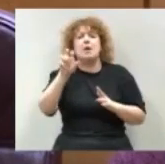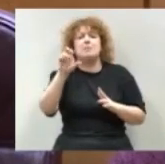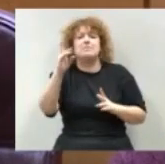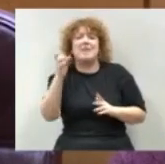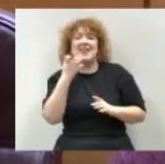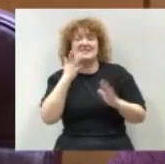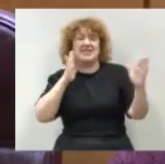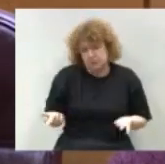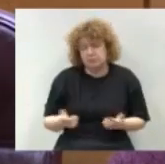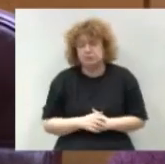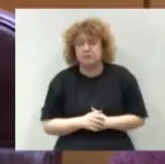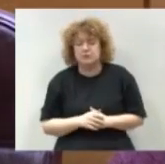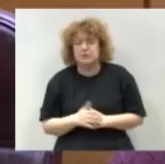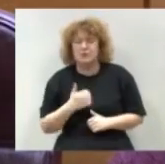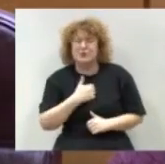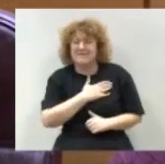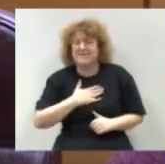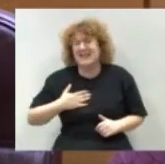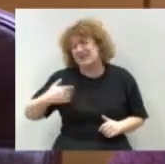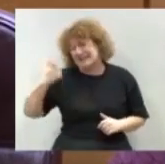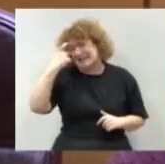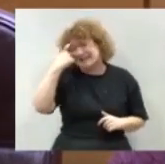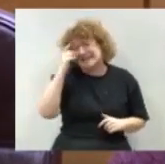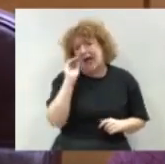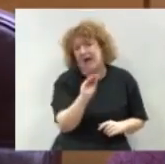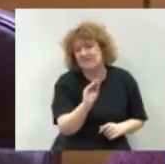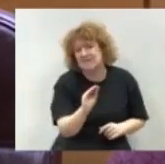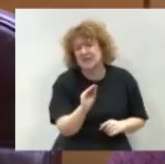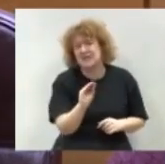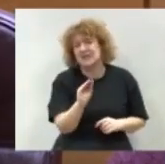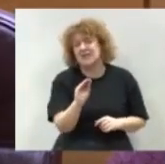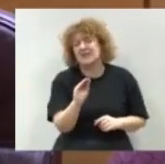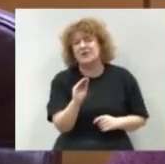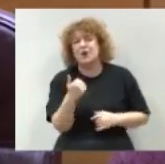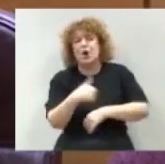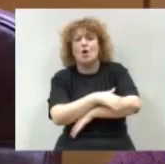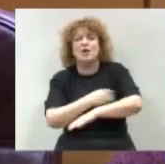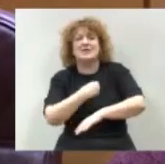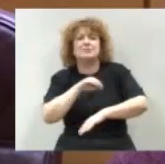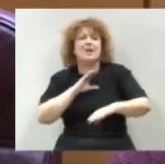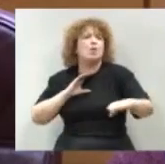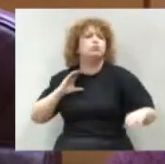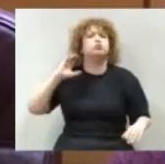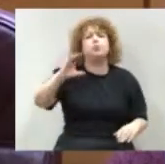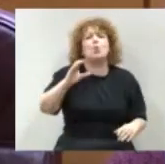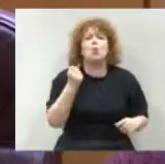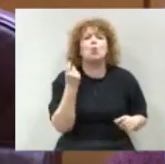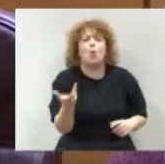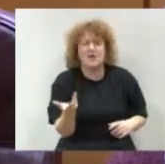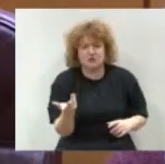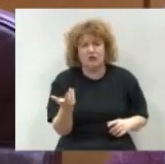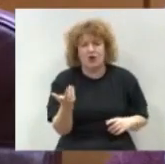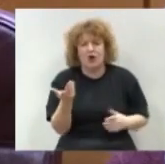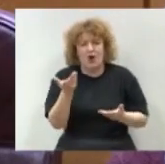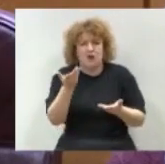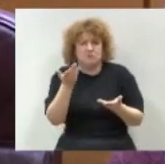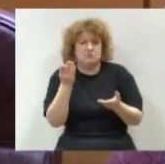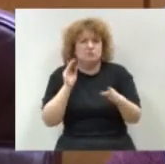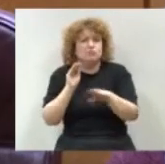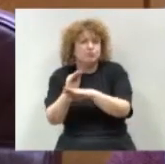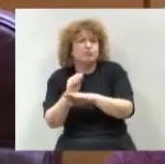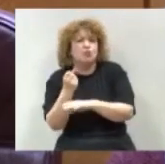compensación de las pérdidas. ¿Cuál va a ser el volumen de ayudas que va a destinar a este sector? Y si tiene el